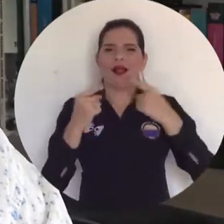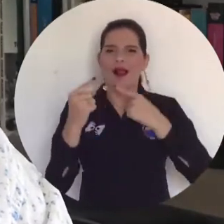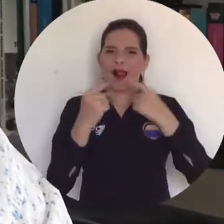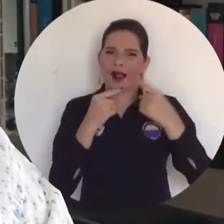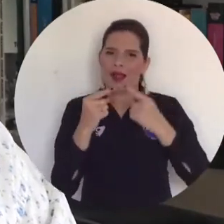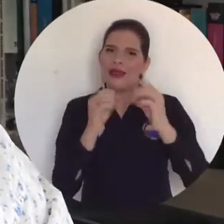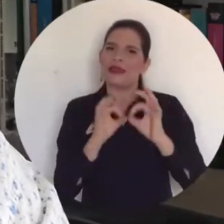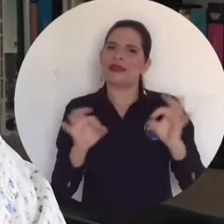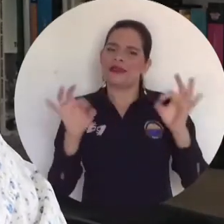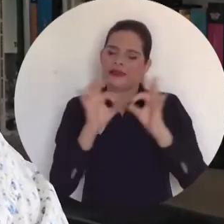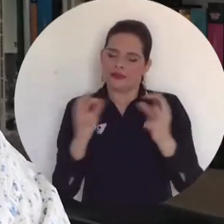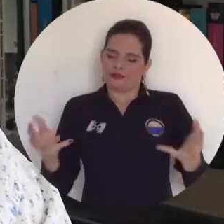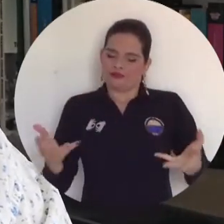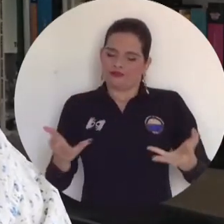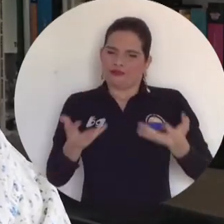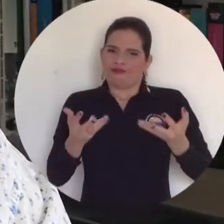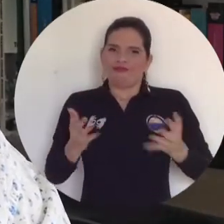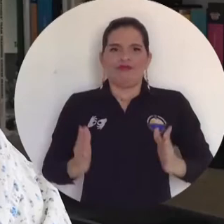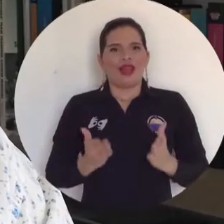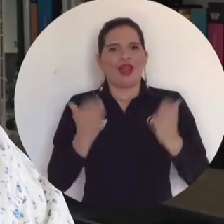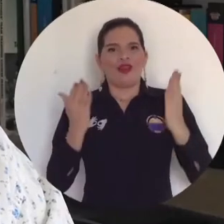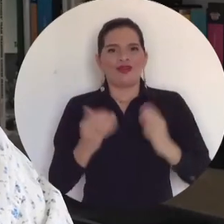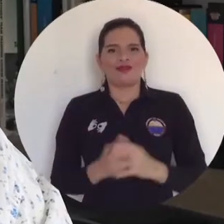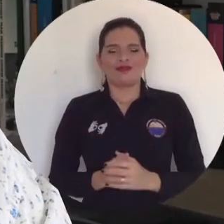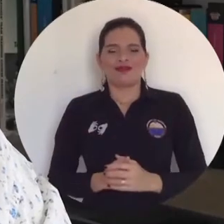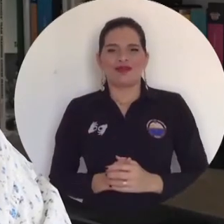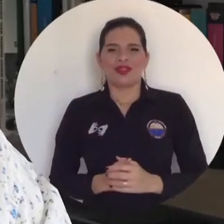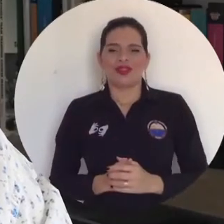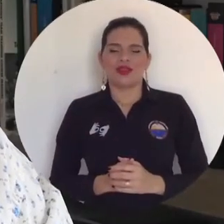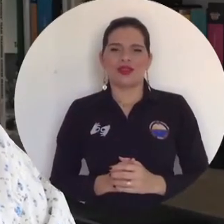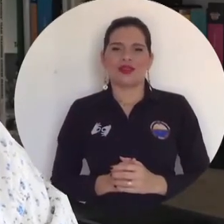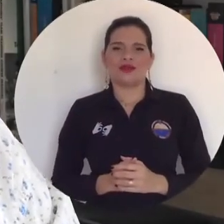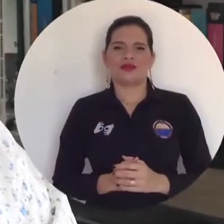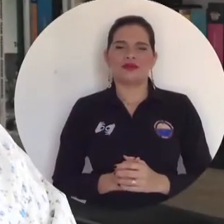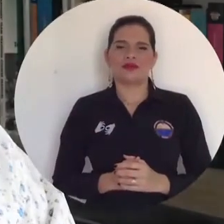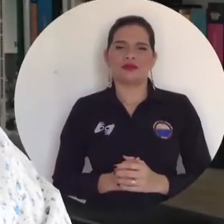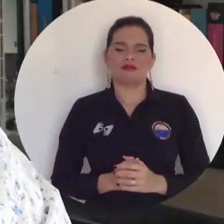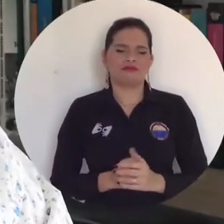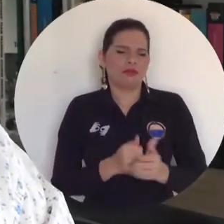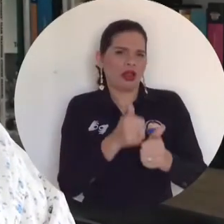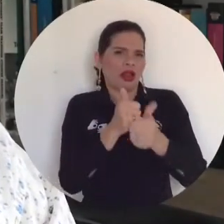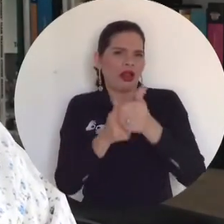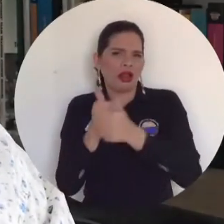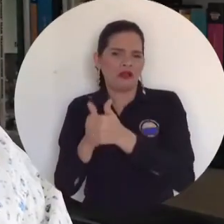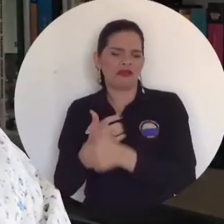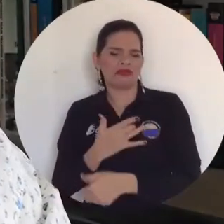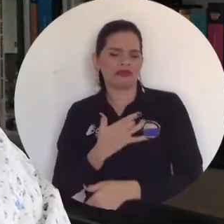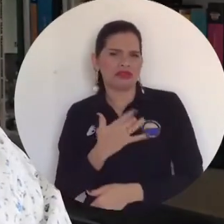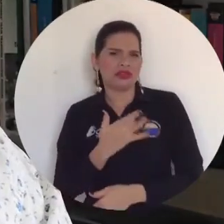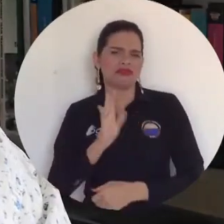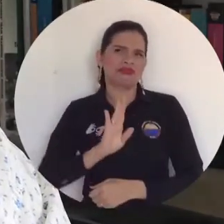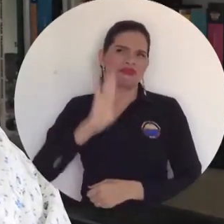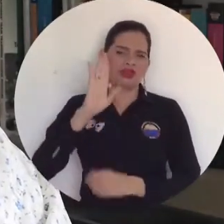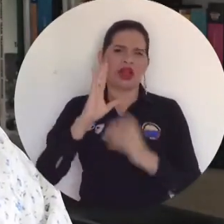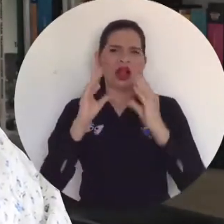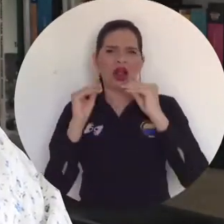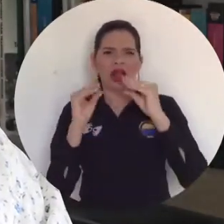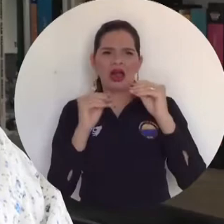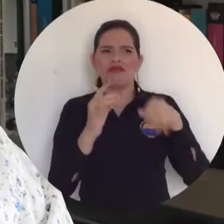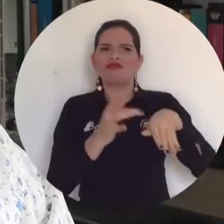distintos, que es finalmente lo que nos puede engrandecer. Participemos cada uno en lo que